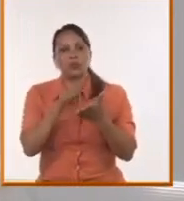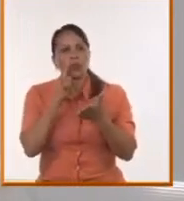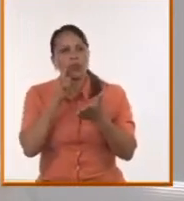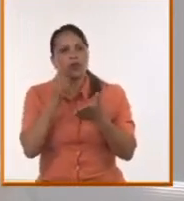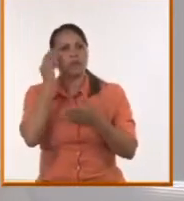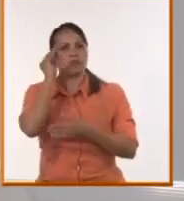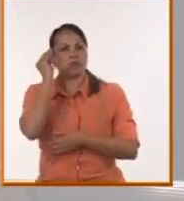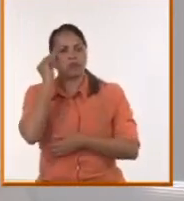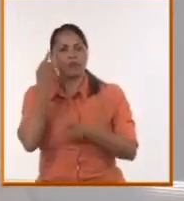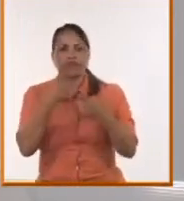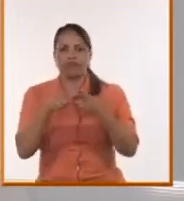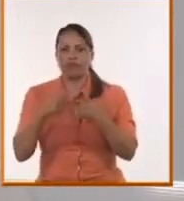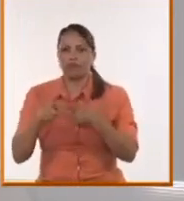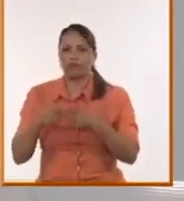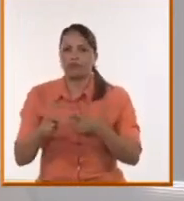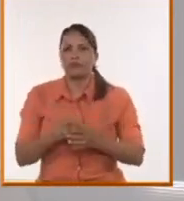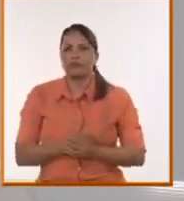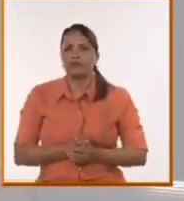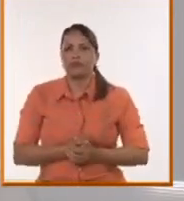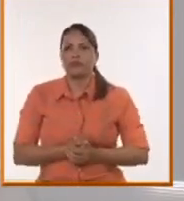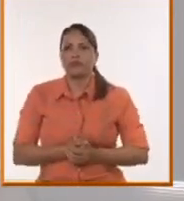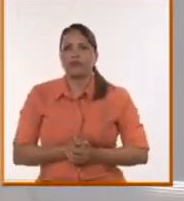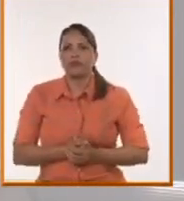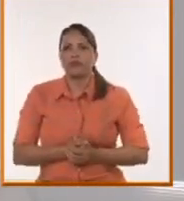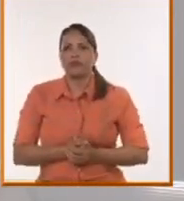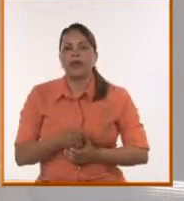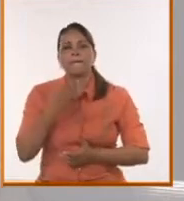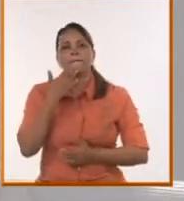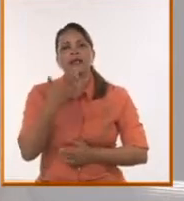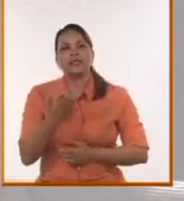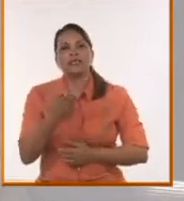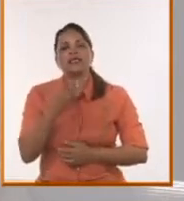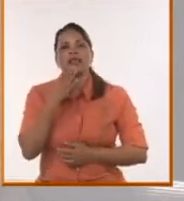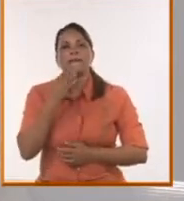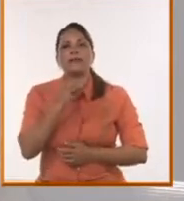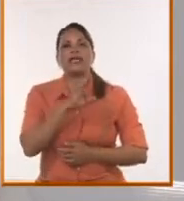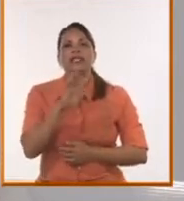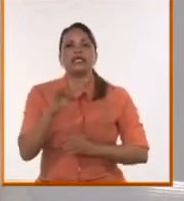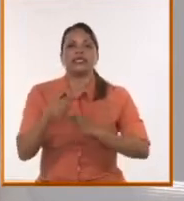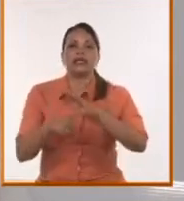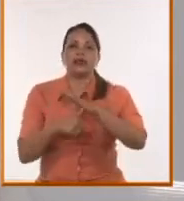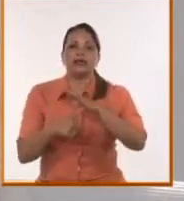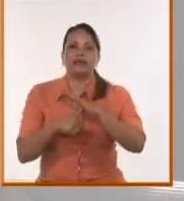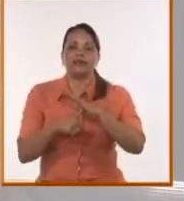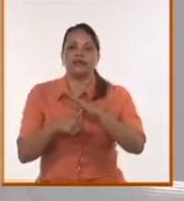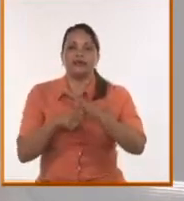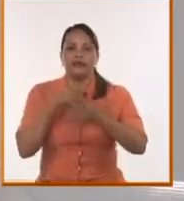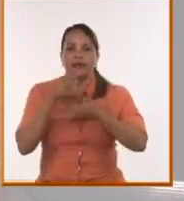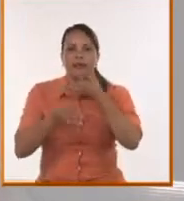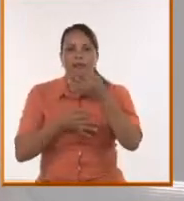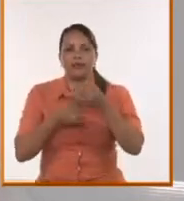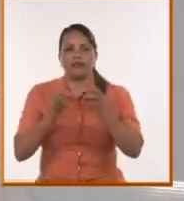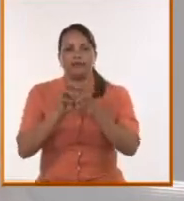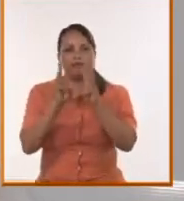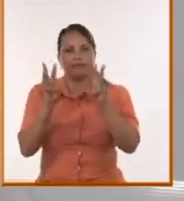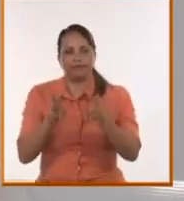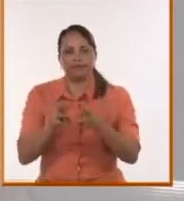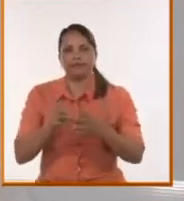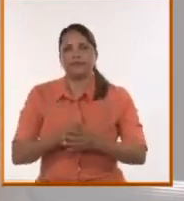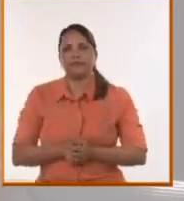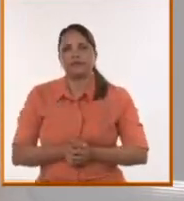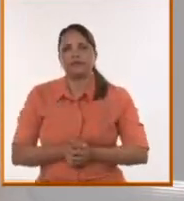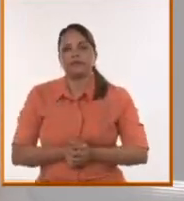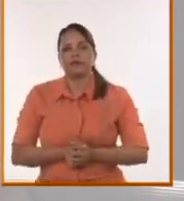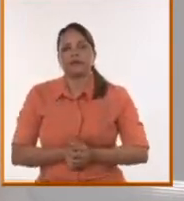Y además lo que el presidente denomina como las benditas redes sociales, Que para bien, para mal. Y digo para bien porque ha habido una gran politización y un